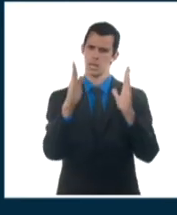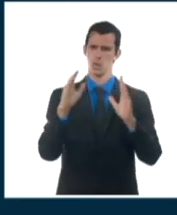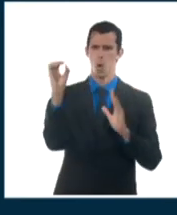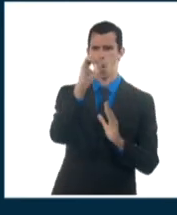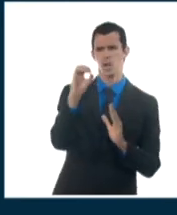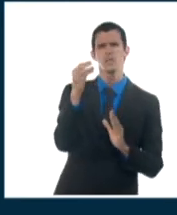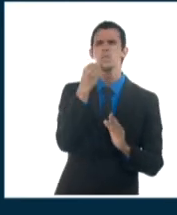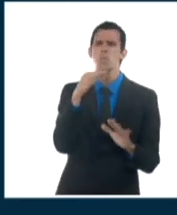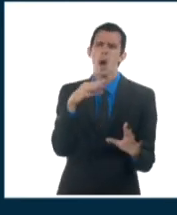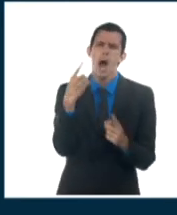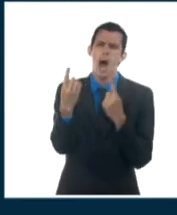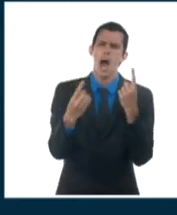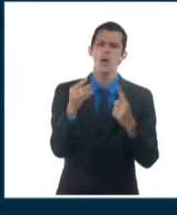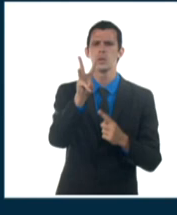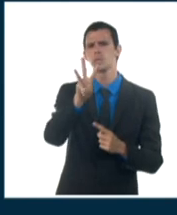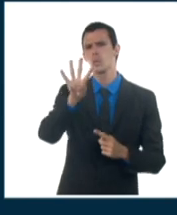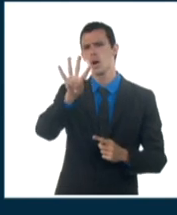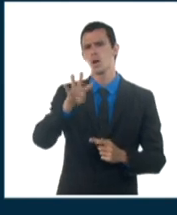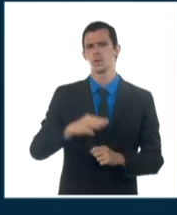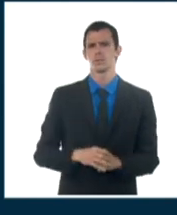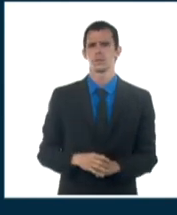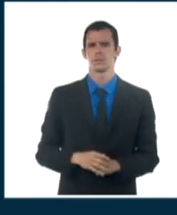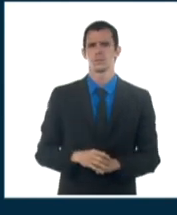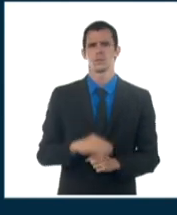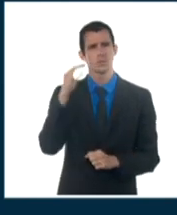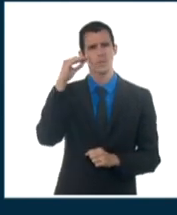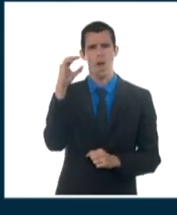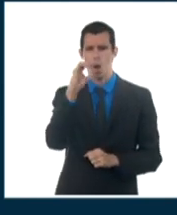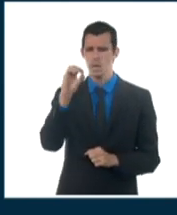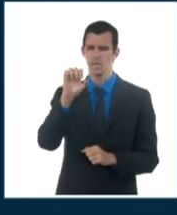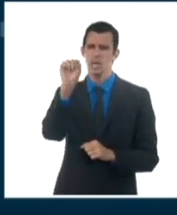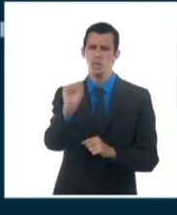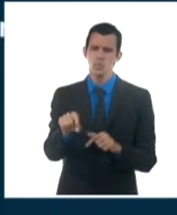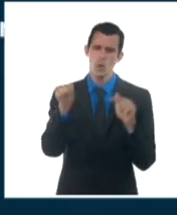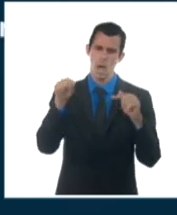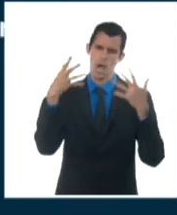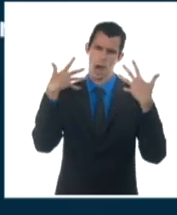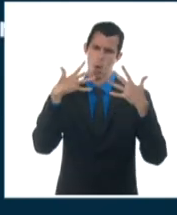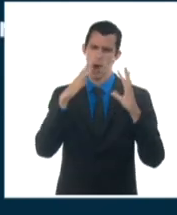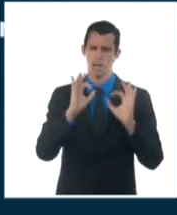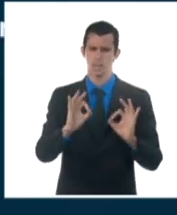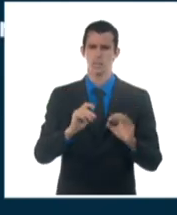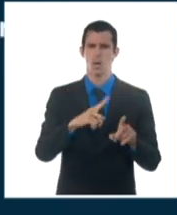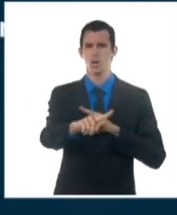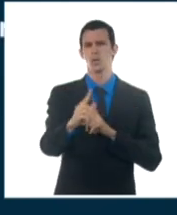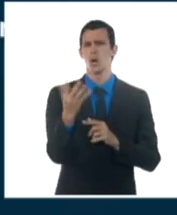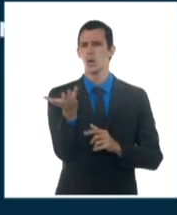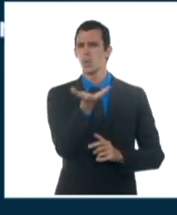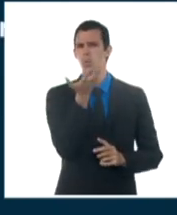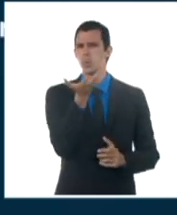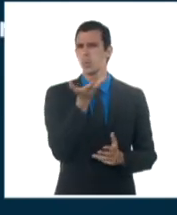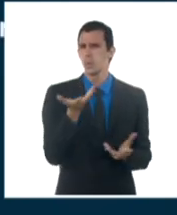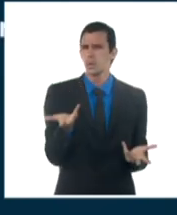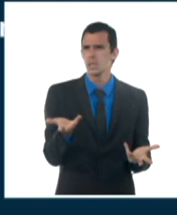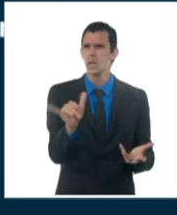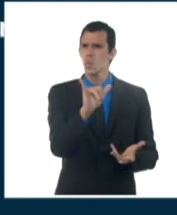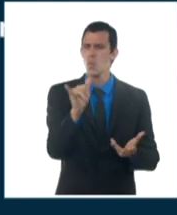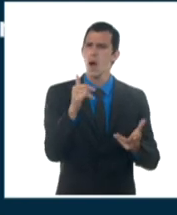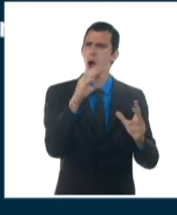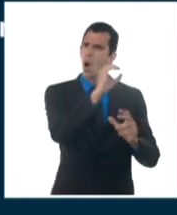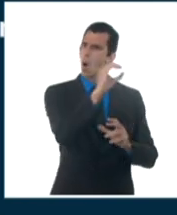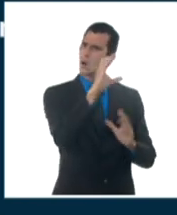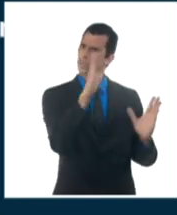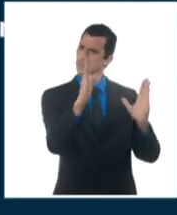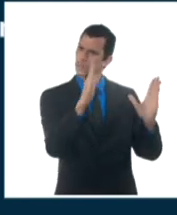pudieran llegar hasta los 34 grados Celsius en localidades del sur oriental. Los vientos ya también irán girando en la zona occidental, sobran con